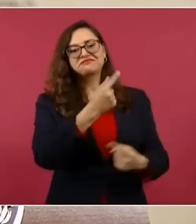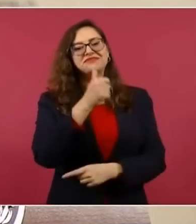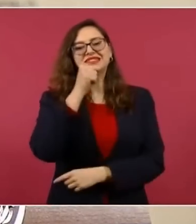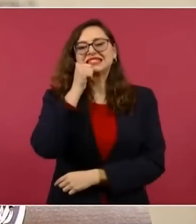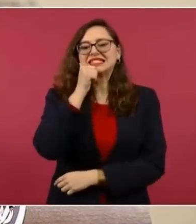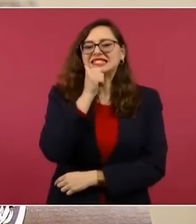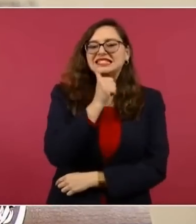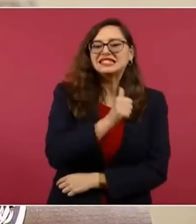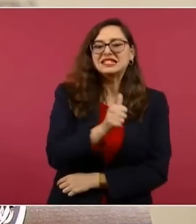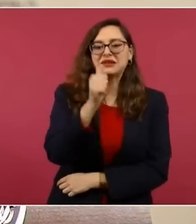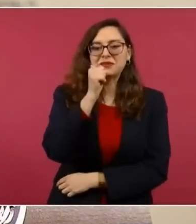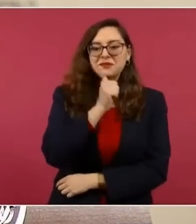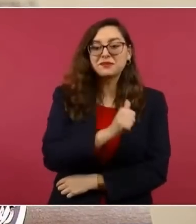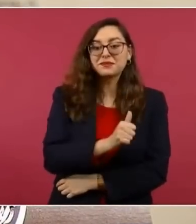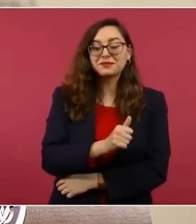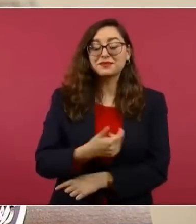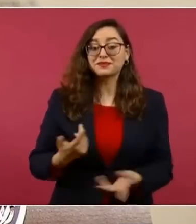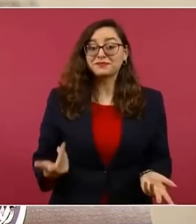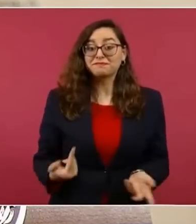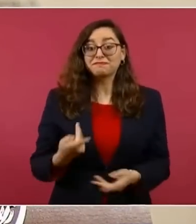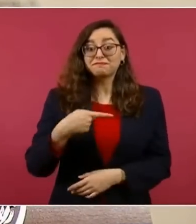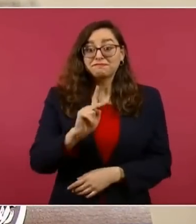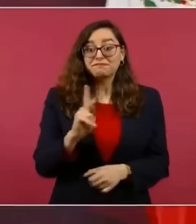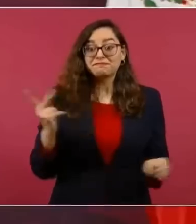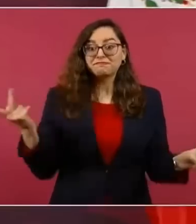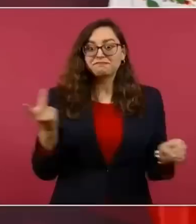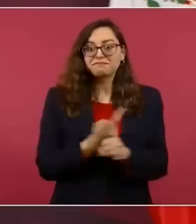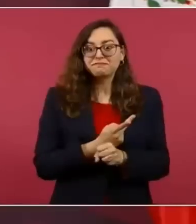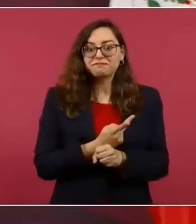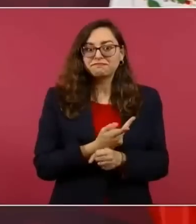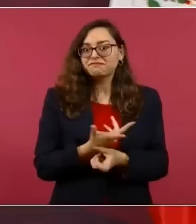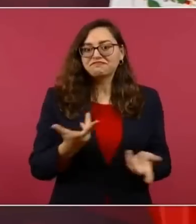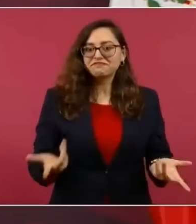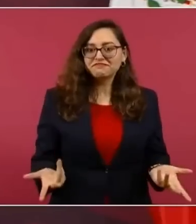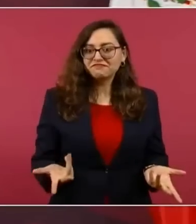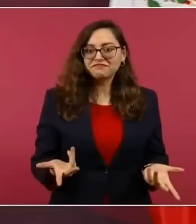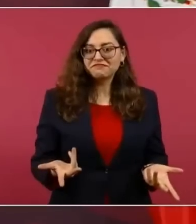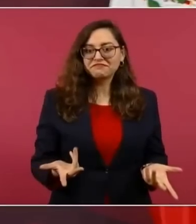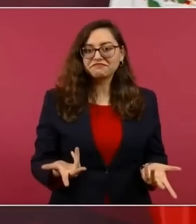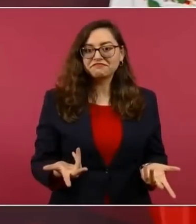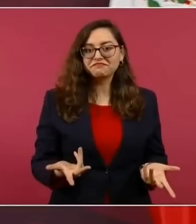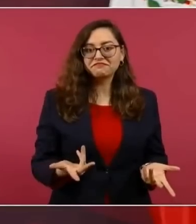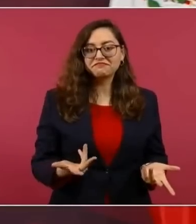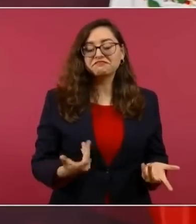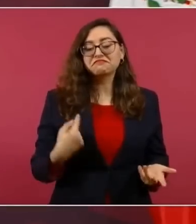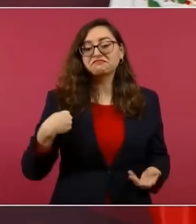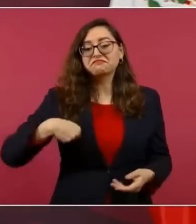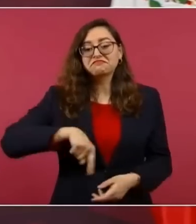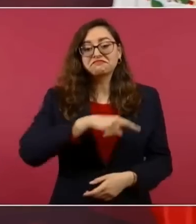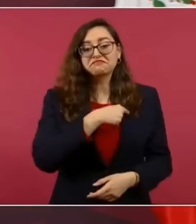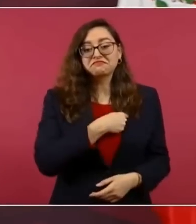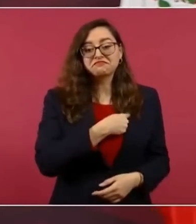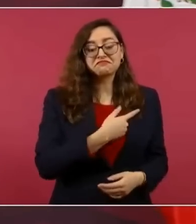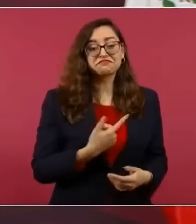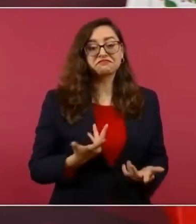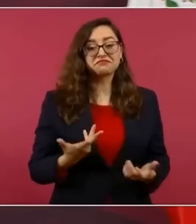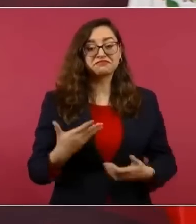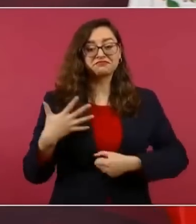Pero como no pueden, como tenemos un escudo protector,